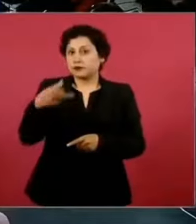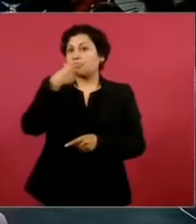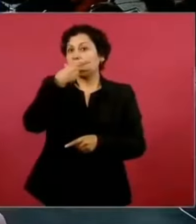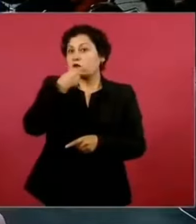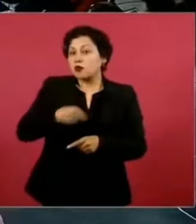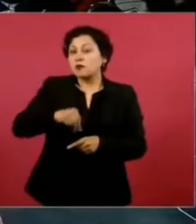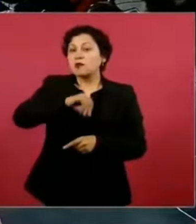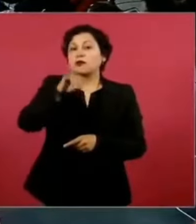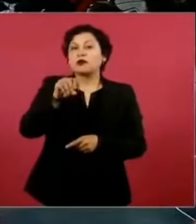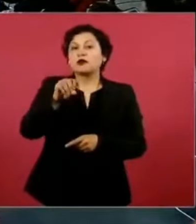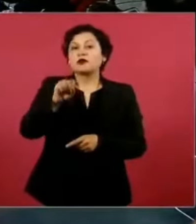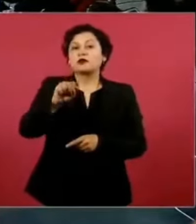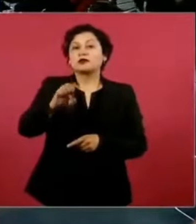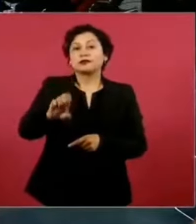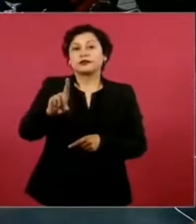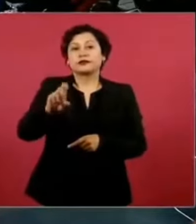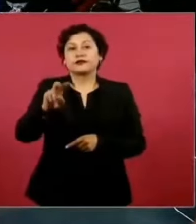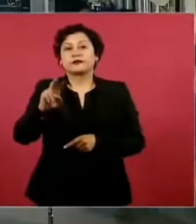José Leveña.